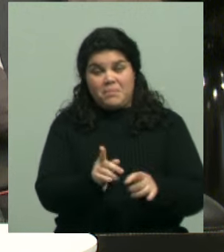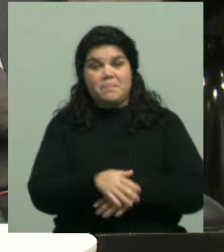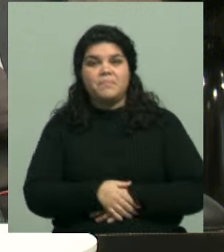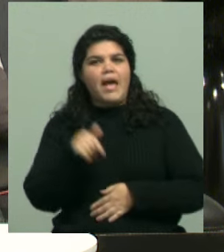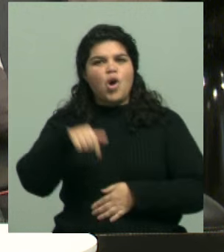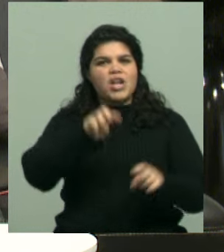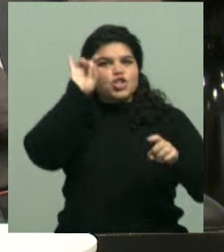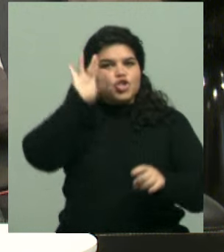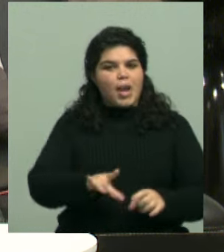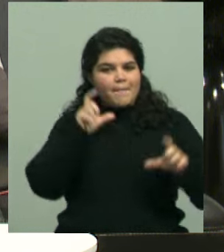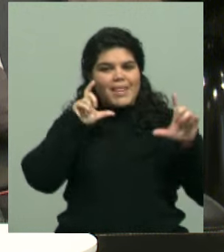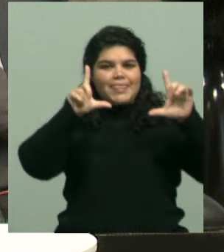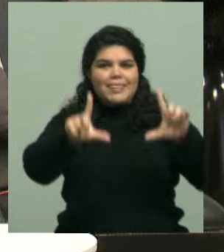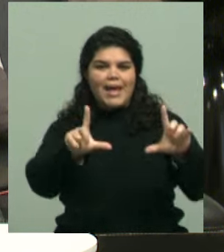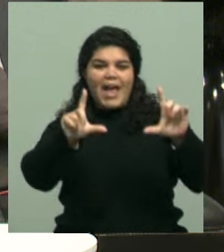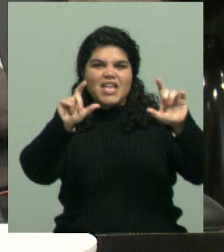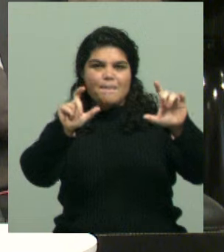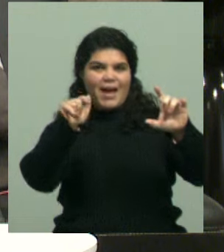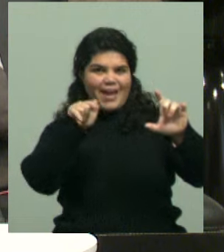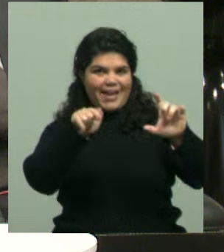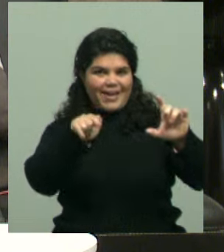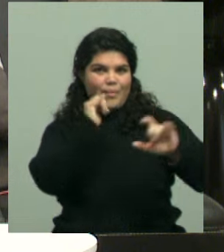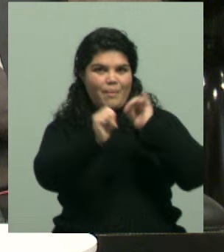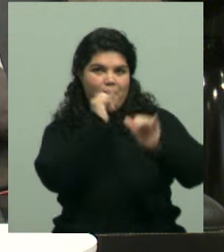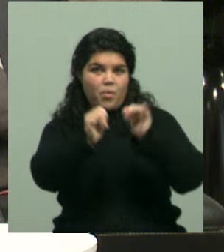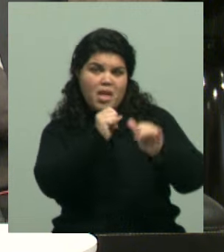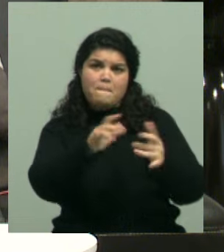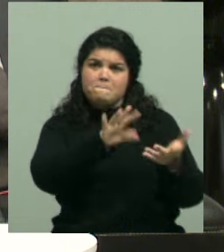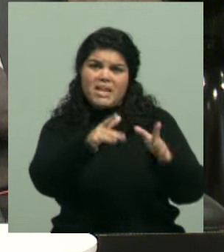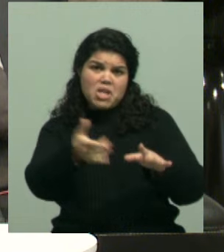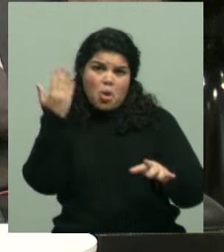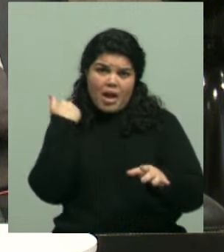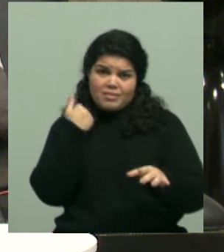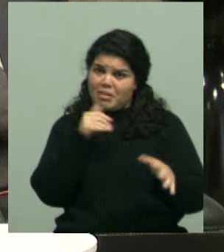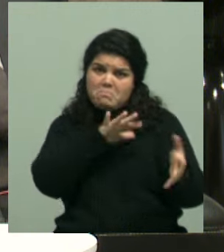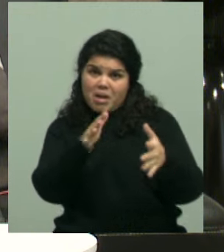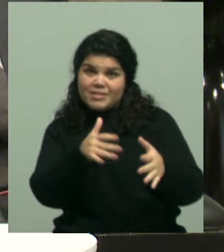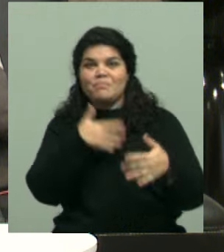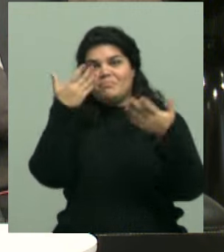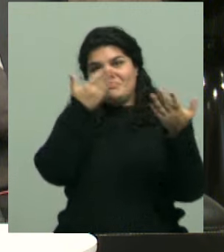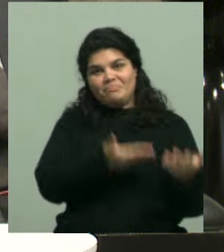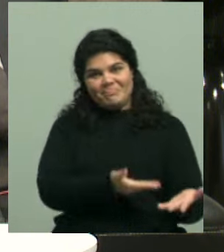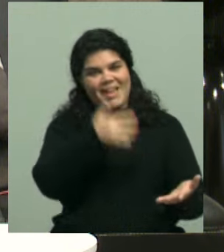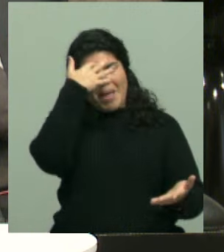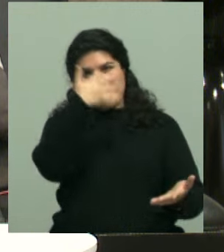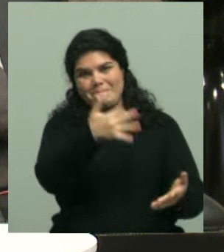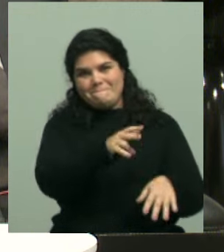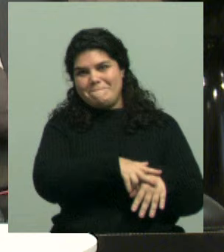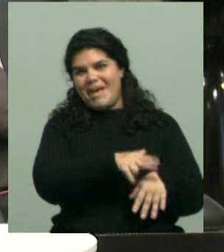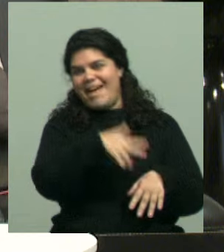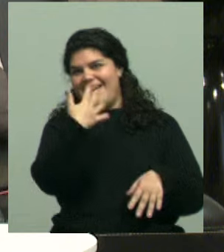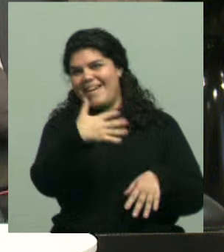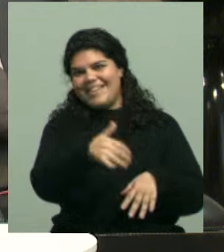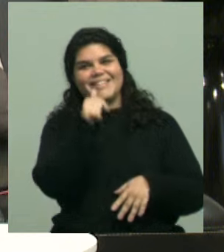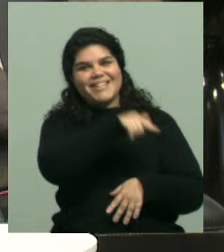vamos también a darle la misma y pronta de lo que hablábamos la otra vez. Pero esta vez vamos a hablar con una señorita acá experta en los medios de